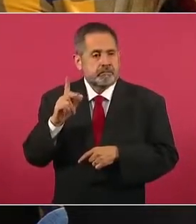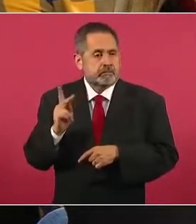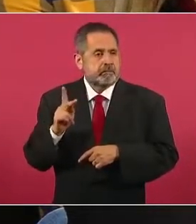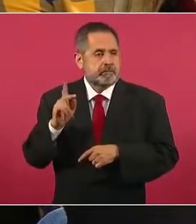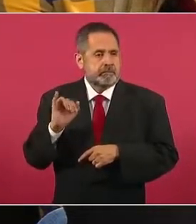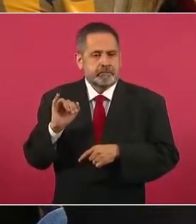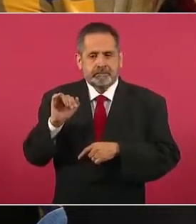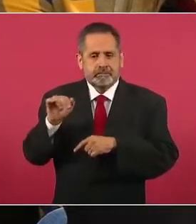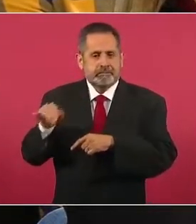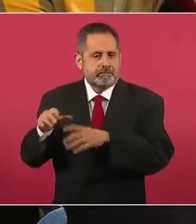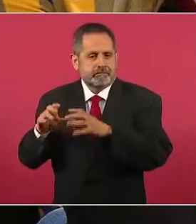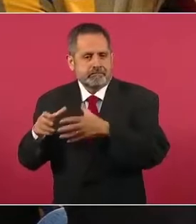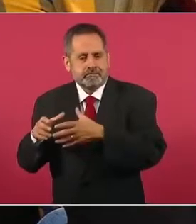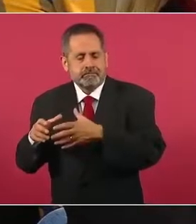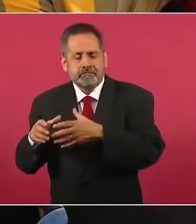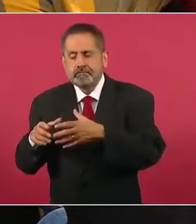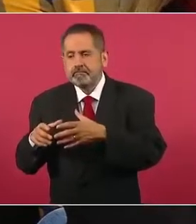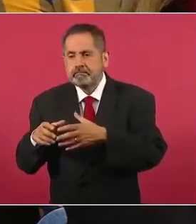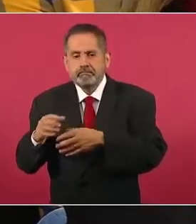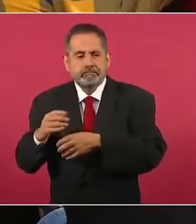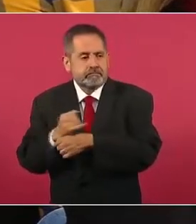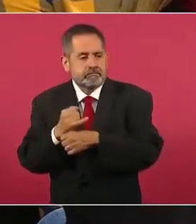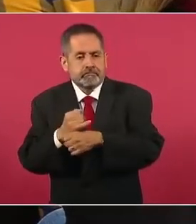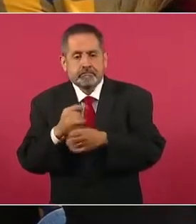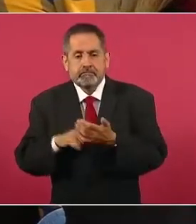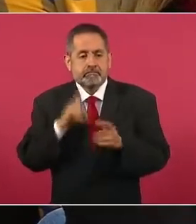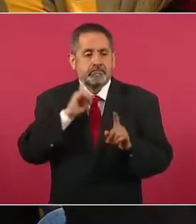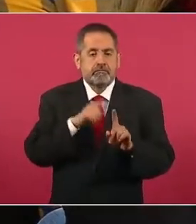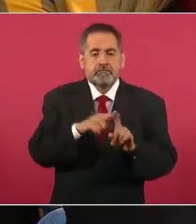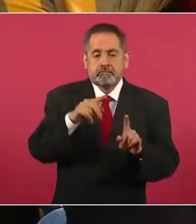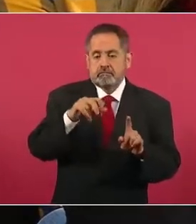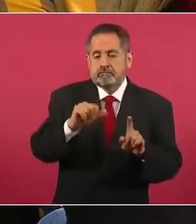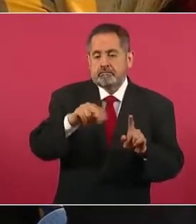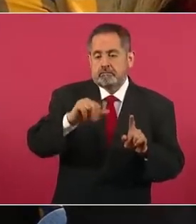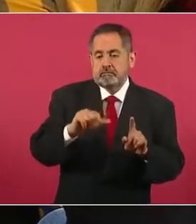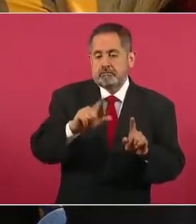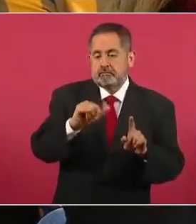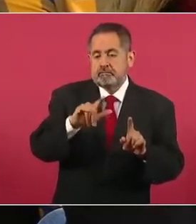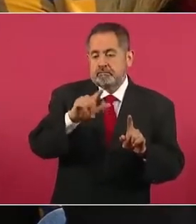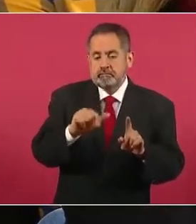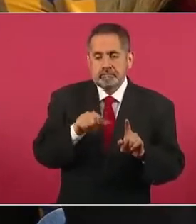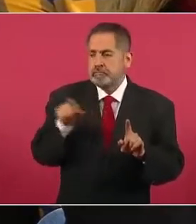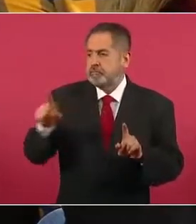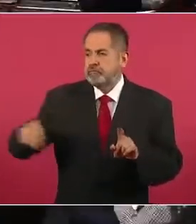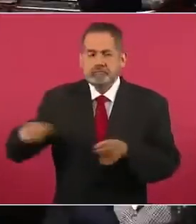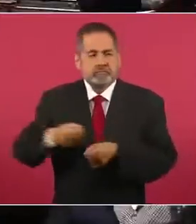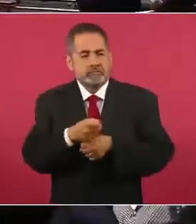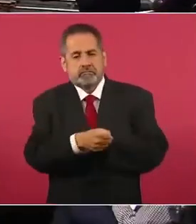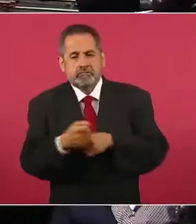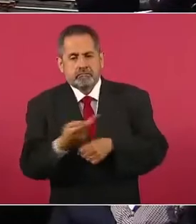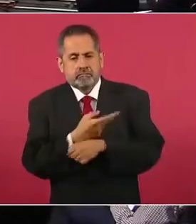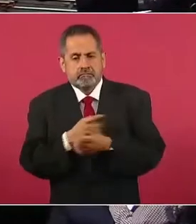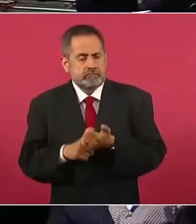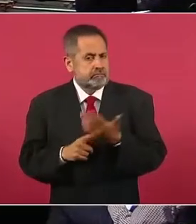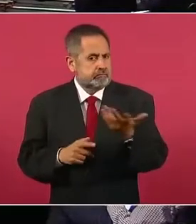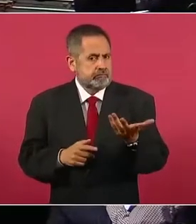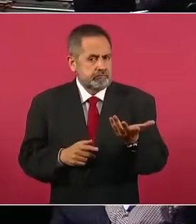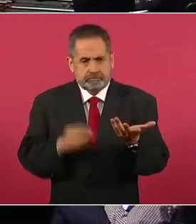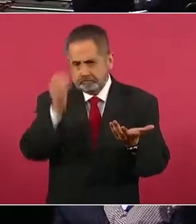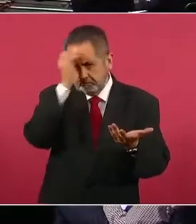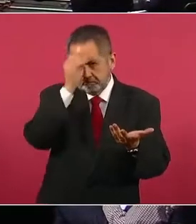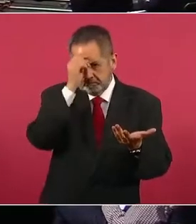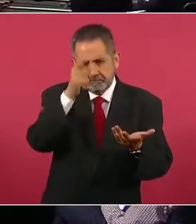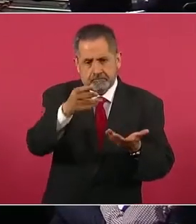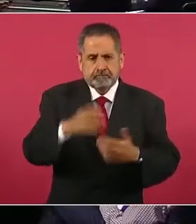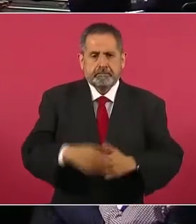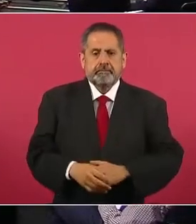Fiscalía General del Estado. La colega agredida fue Ana Lilia Mata. Entonces, quisiera ver si me puede dar su opinión al